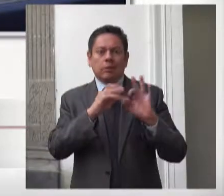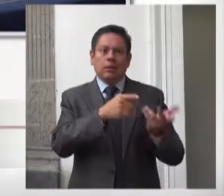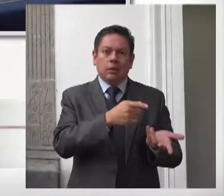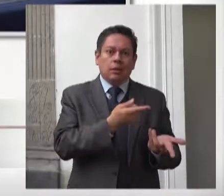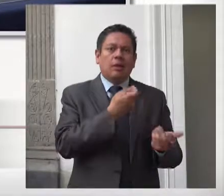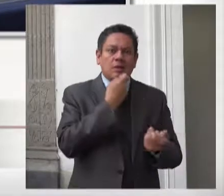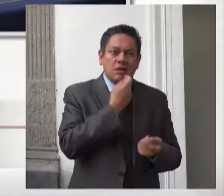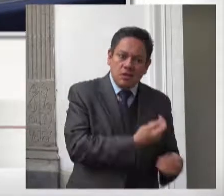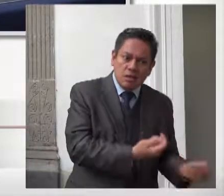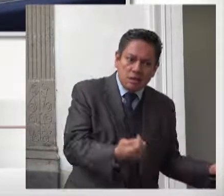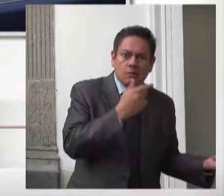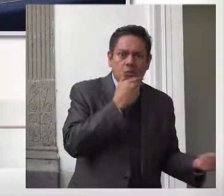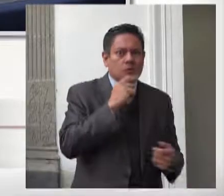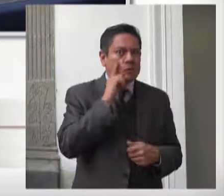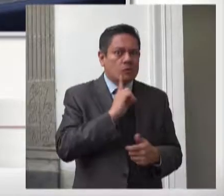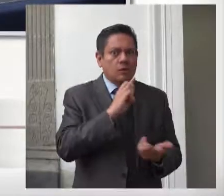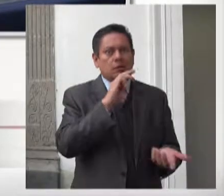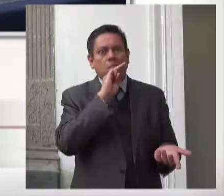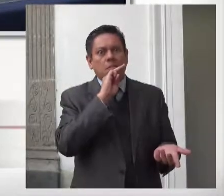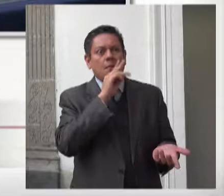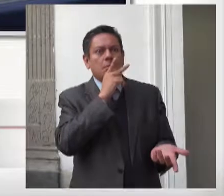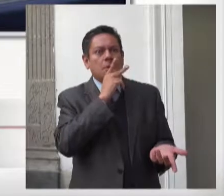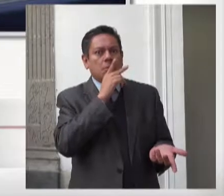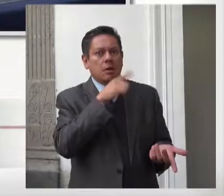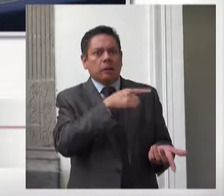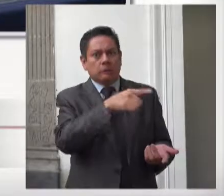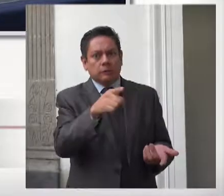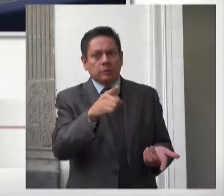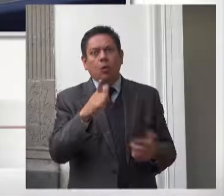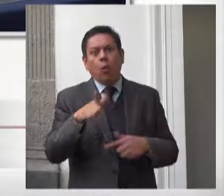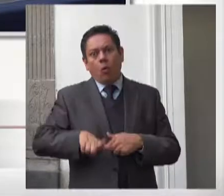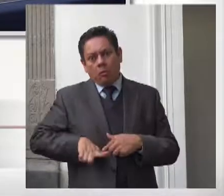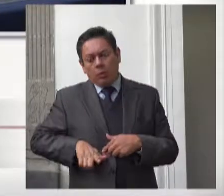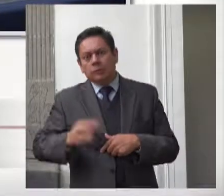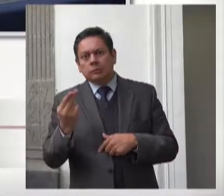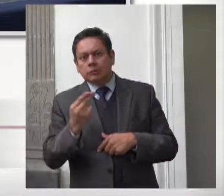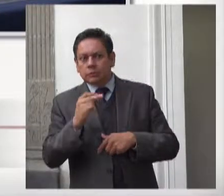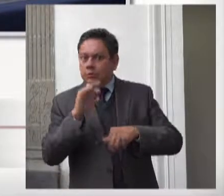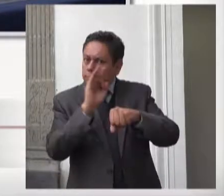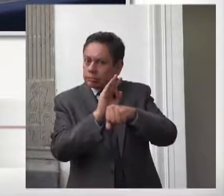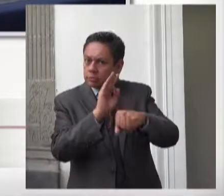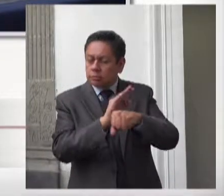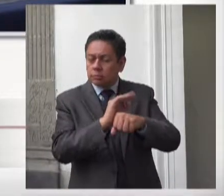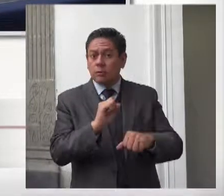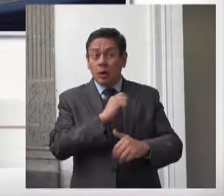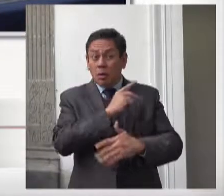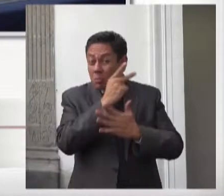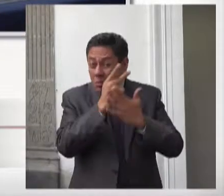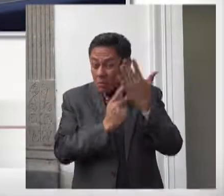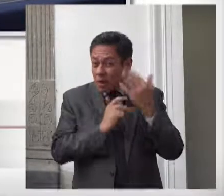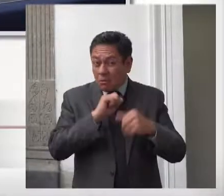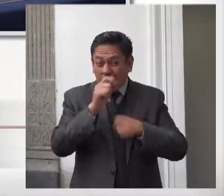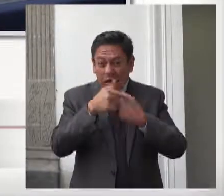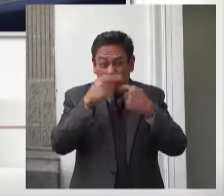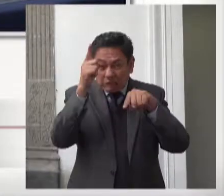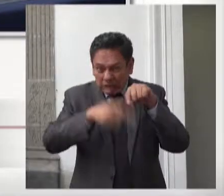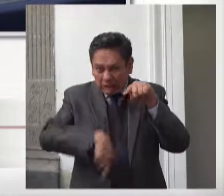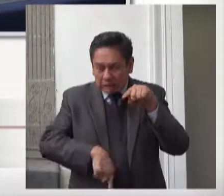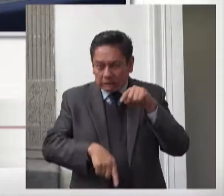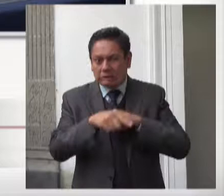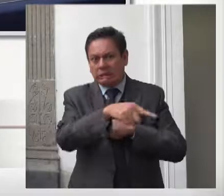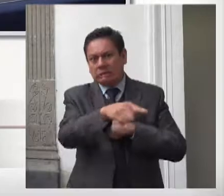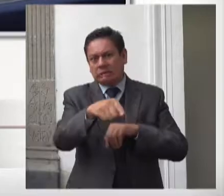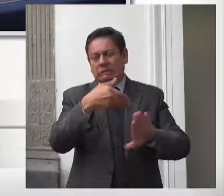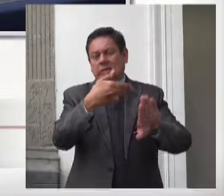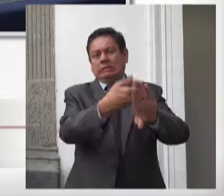niños, mujeres y padres, para evitar que se les prive de la oportunidad de acceder a servicios de